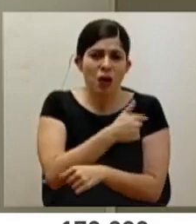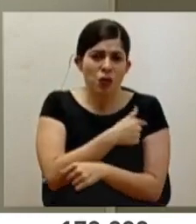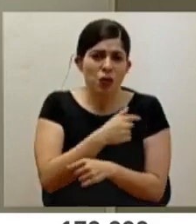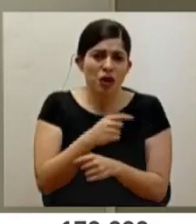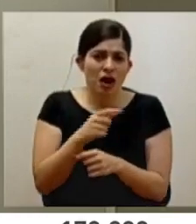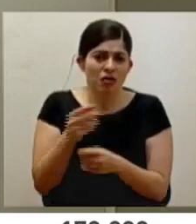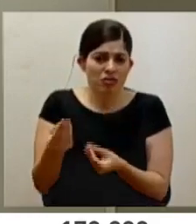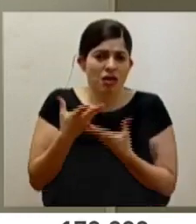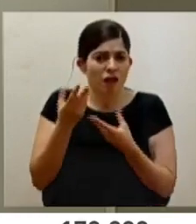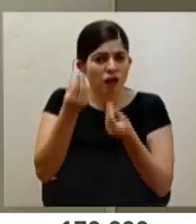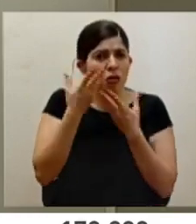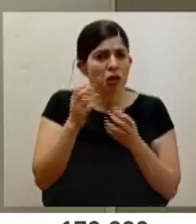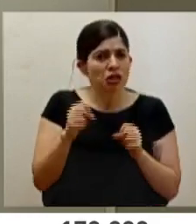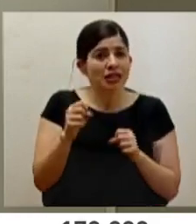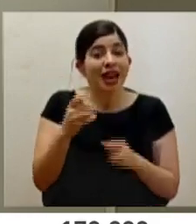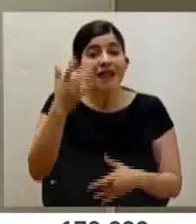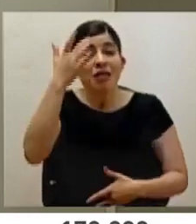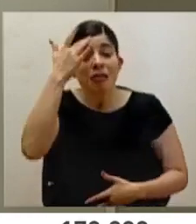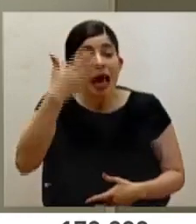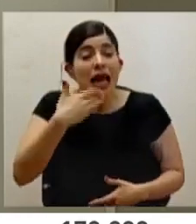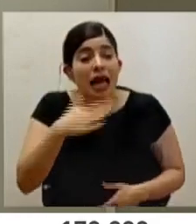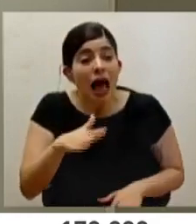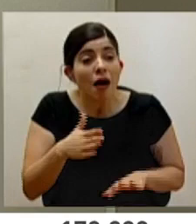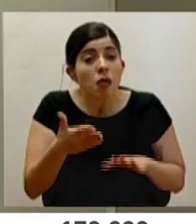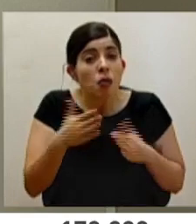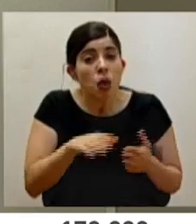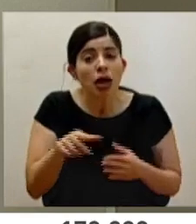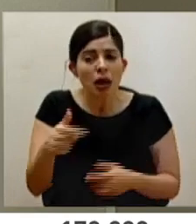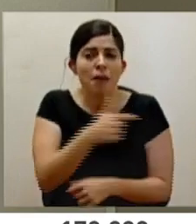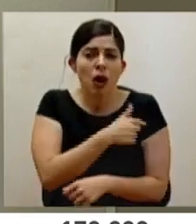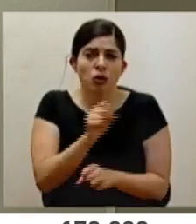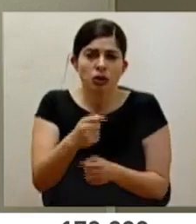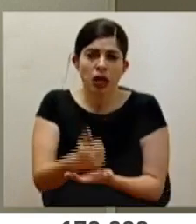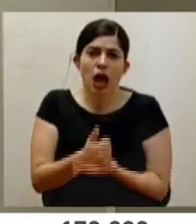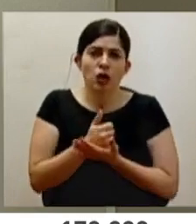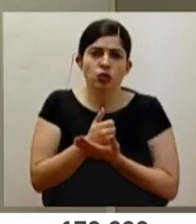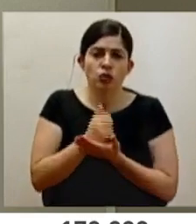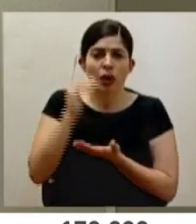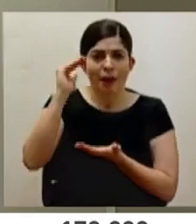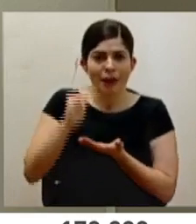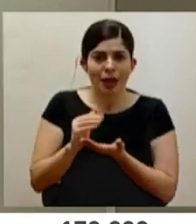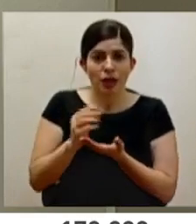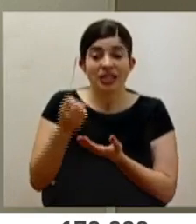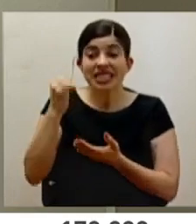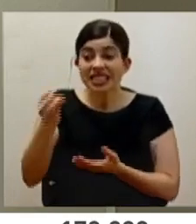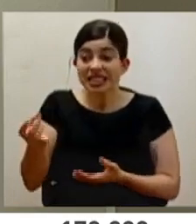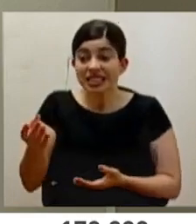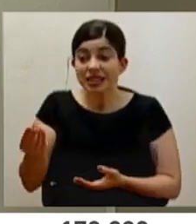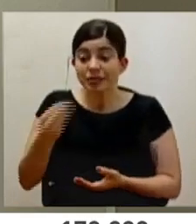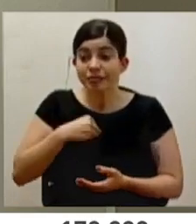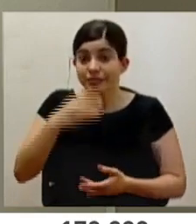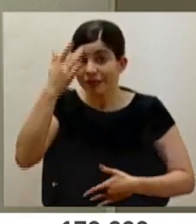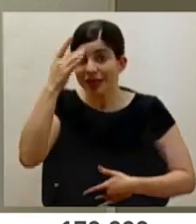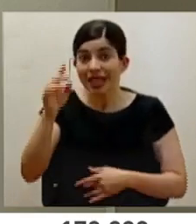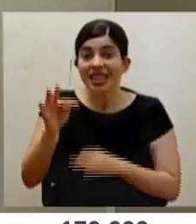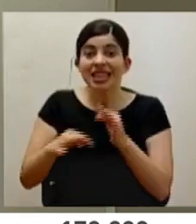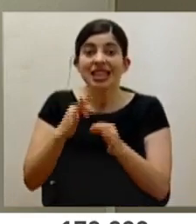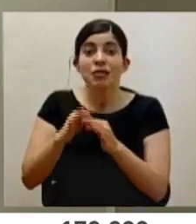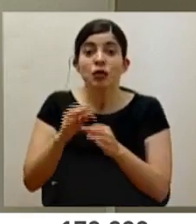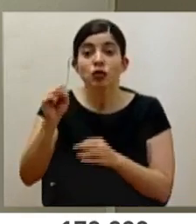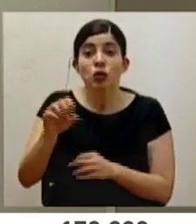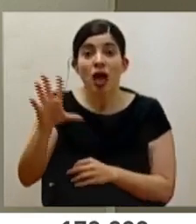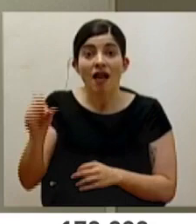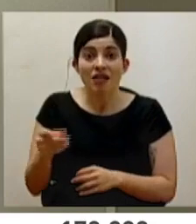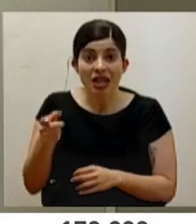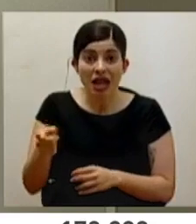pues arroja esa información, que para enfermedad grave y mortalidad sí ayuda a disminuir contra la cepa africana. Igual en este momento no tenemos la cepa africana